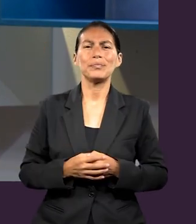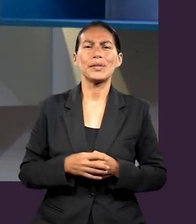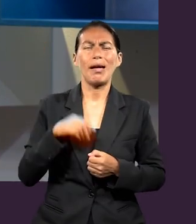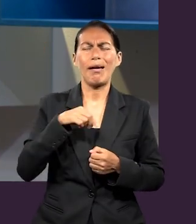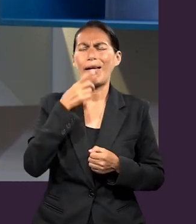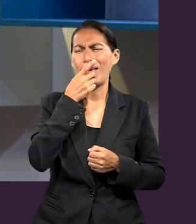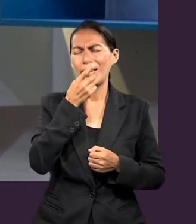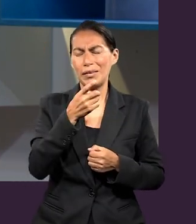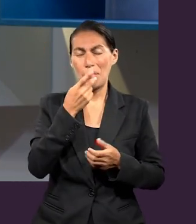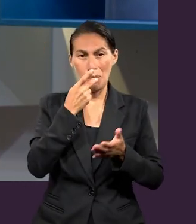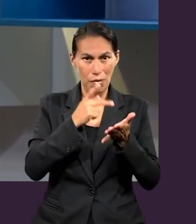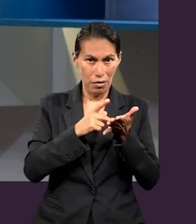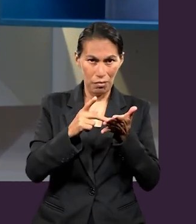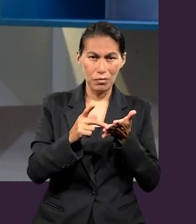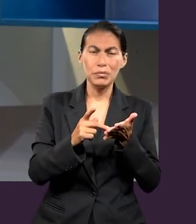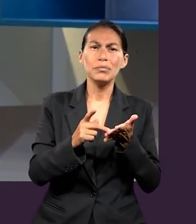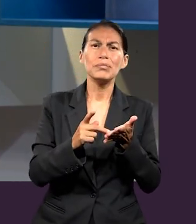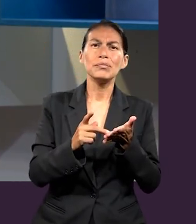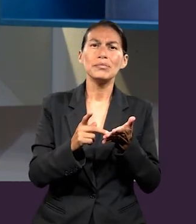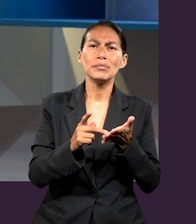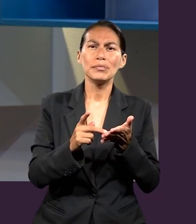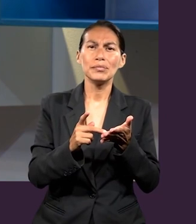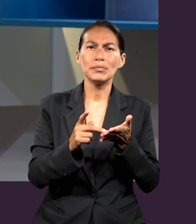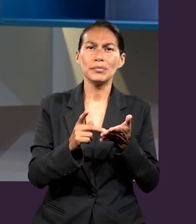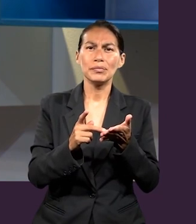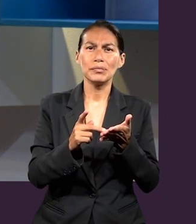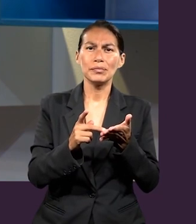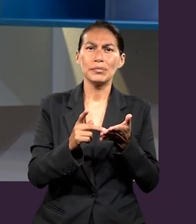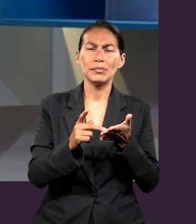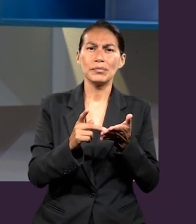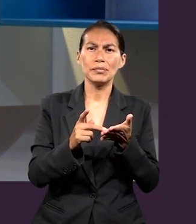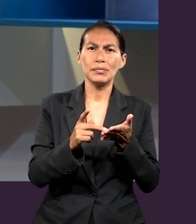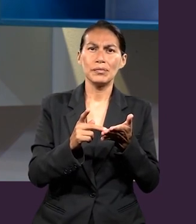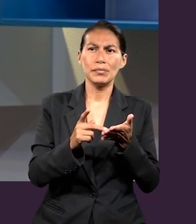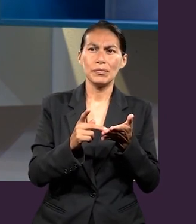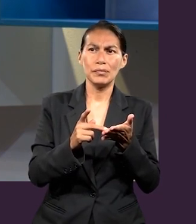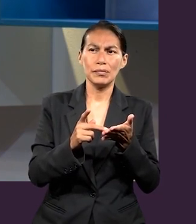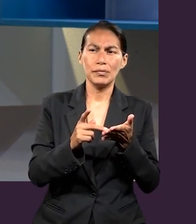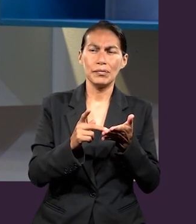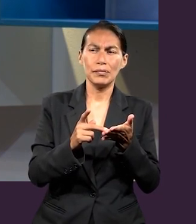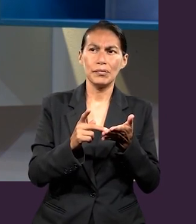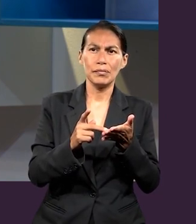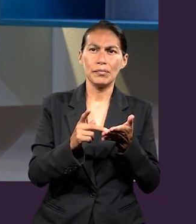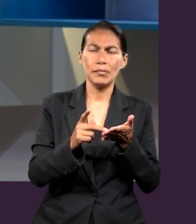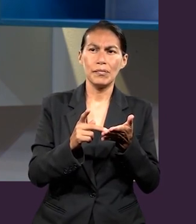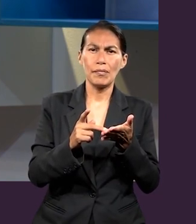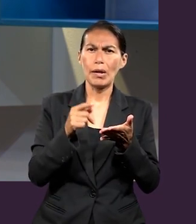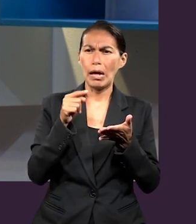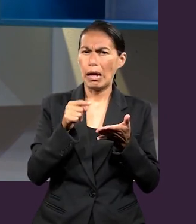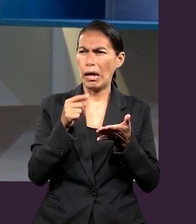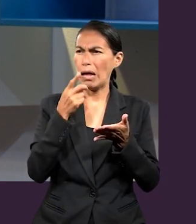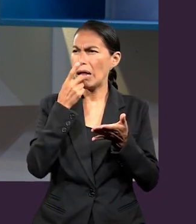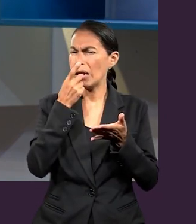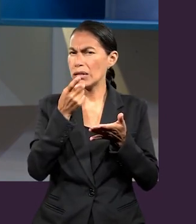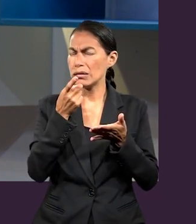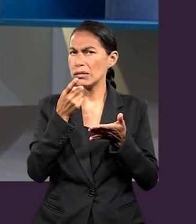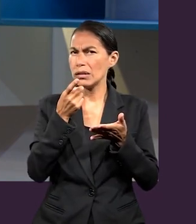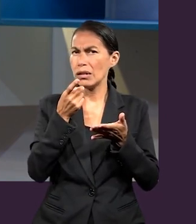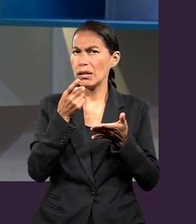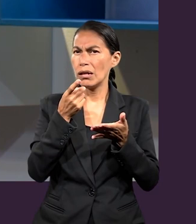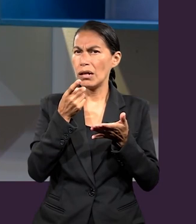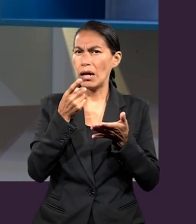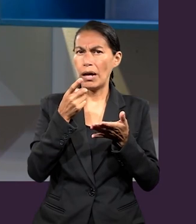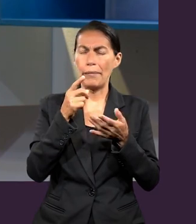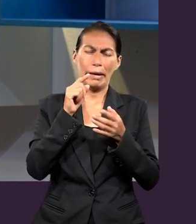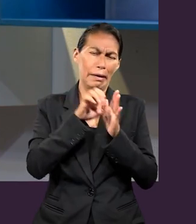texto en el que Pablo se revela que tiene un concepto